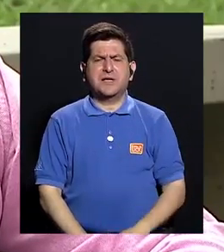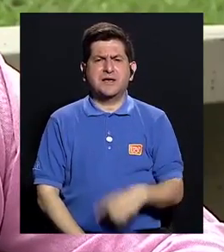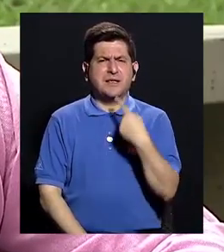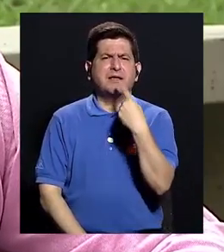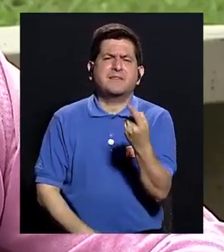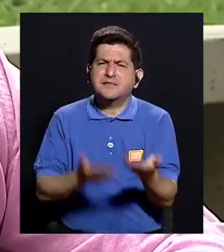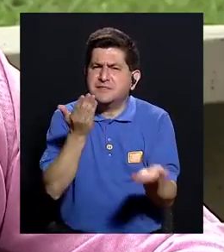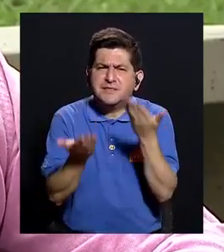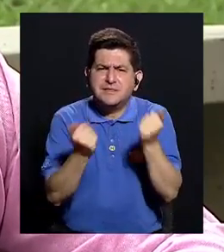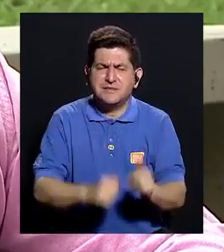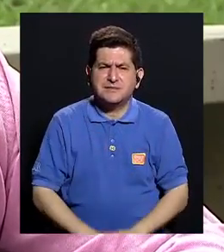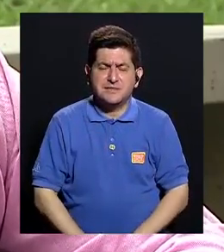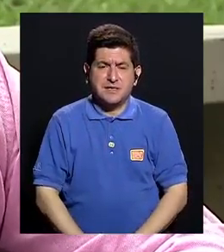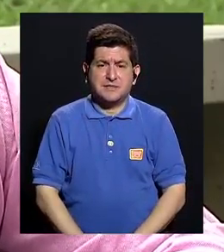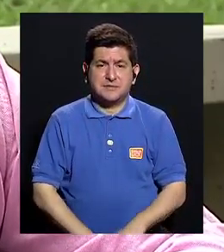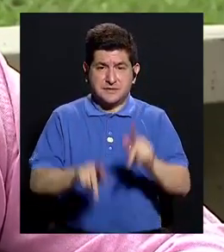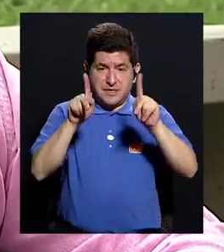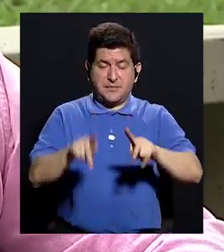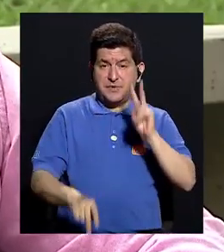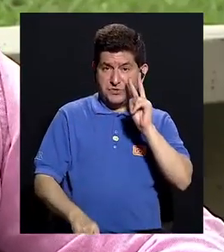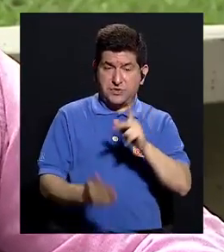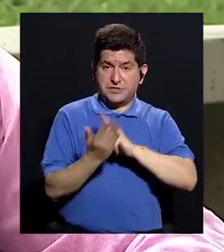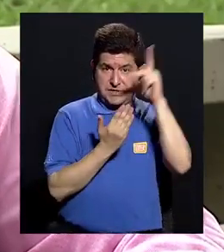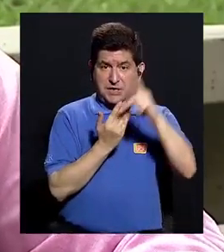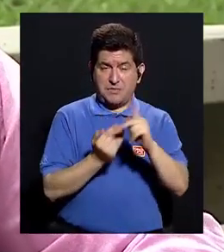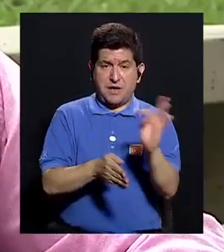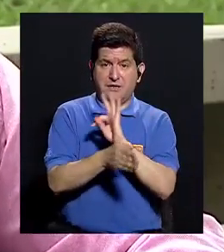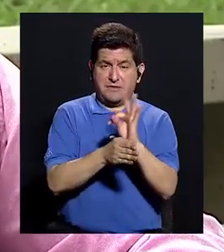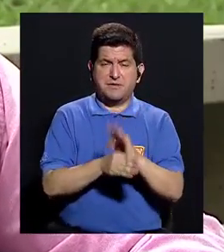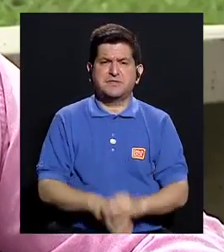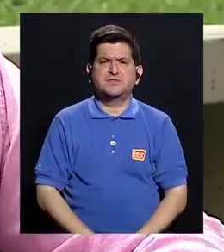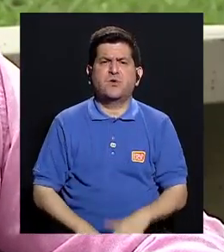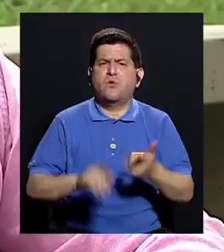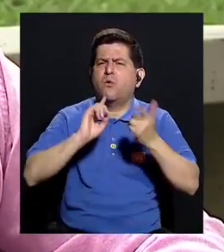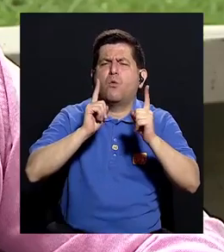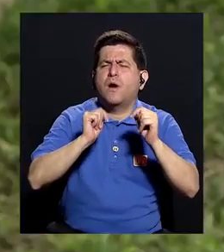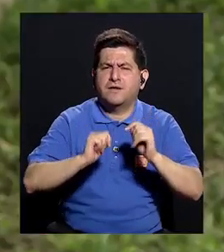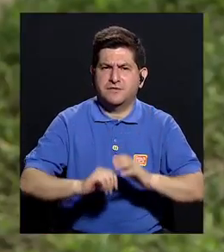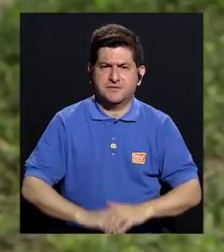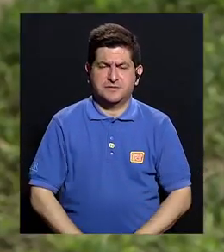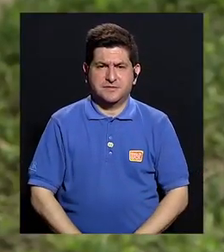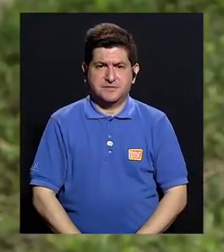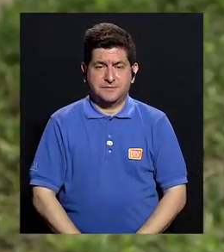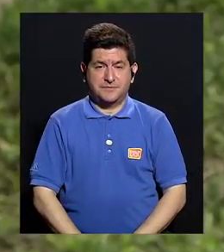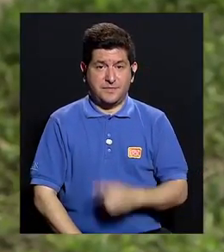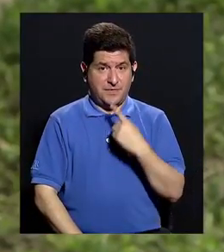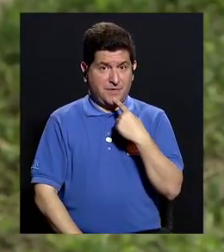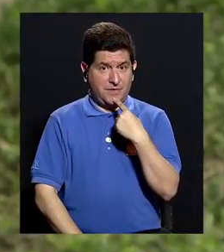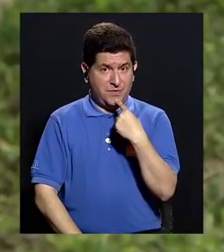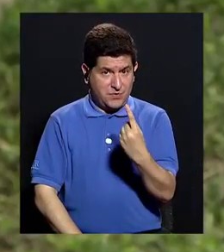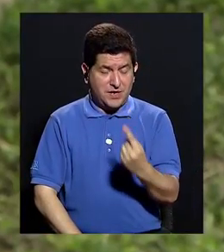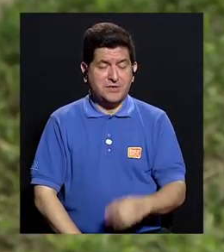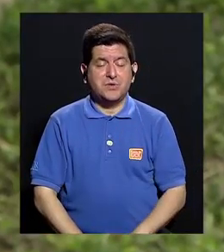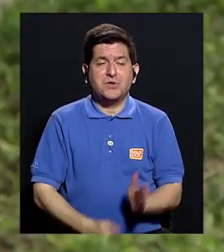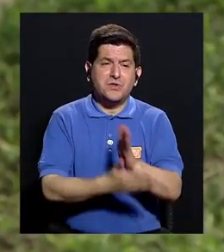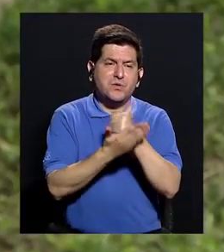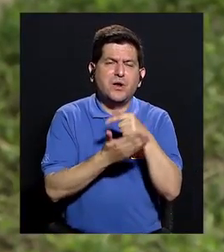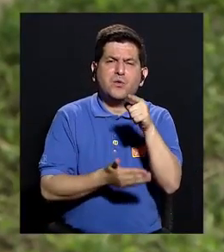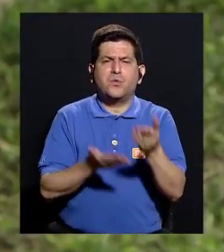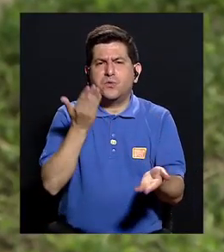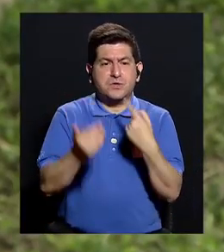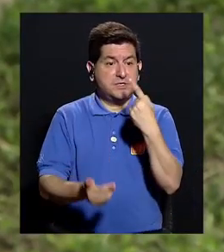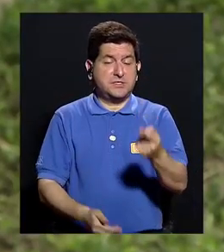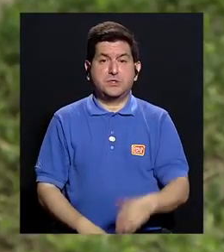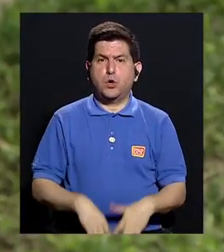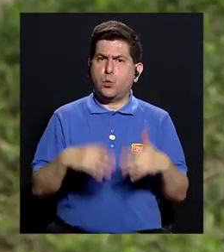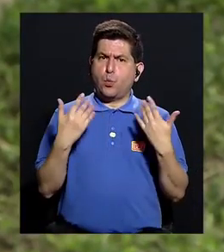comparten con los televidentes. ¿Qué síntomas presentan ustedes? Bueno, ahora que te digo o que te voy a decir algunos, vas